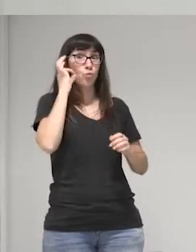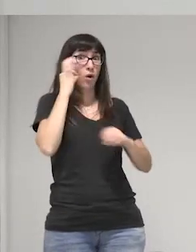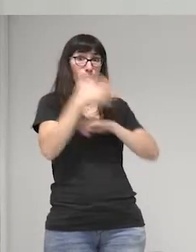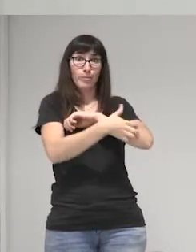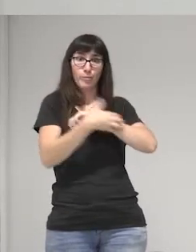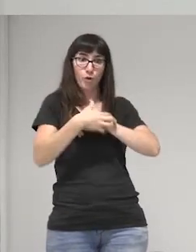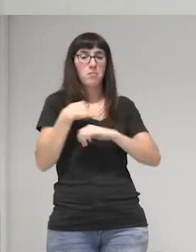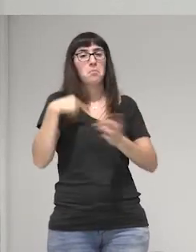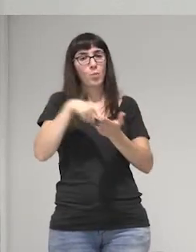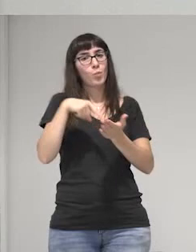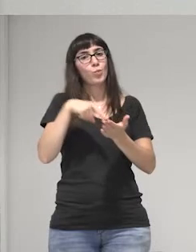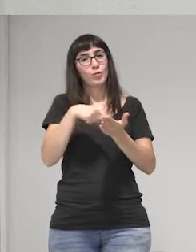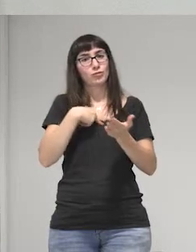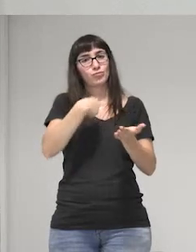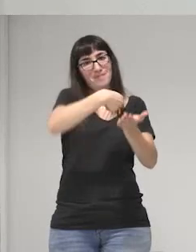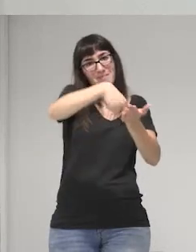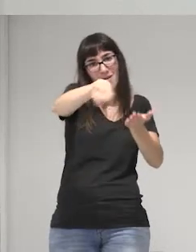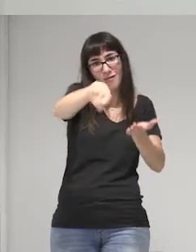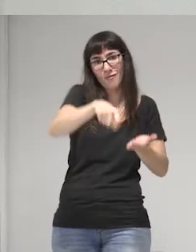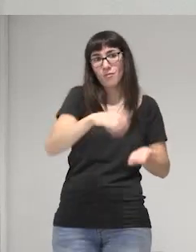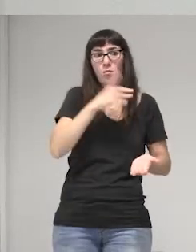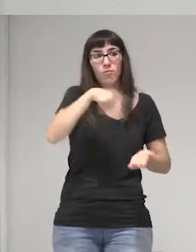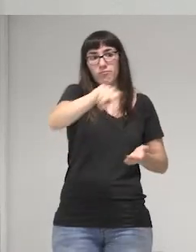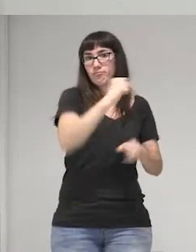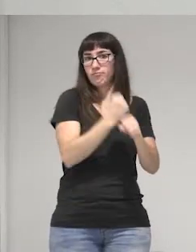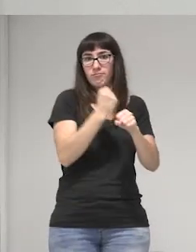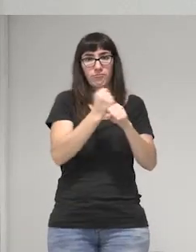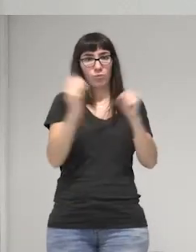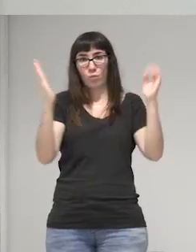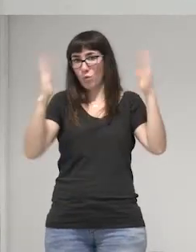que no tienen ni siquiera un empleo